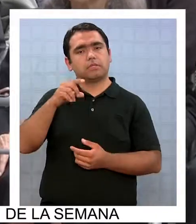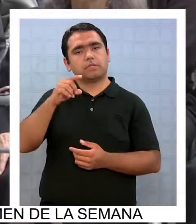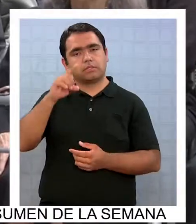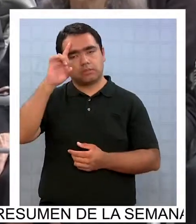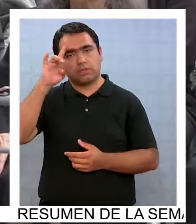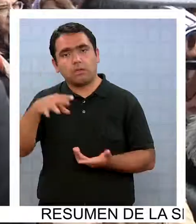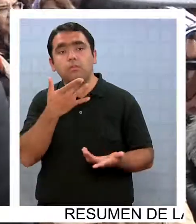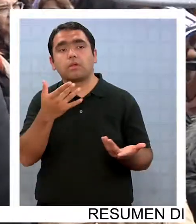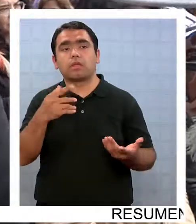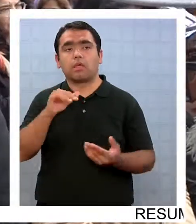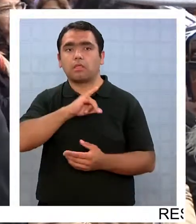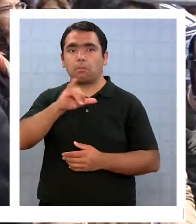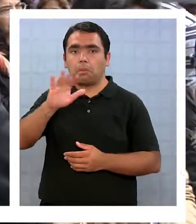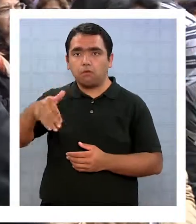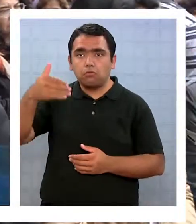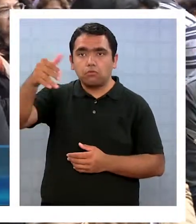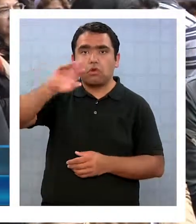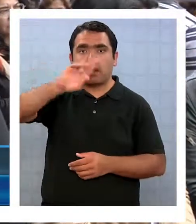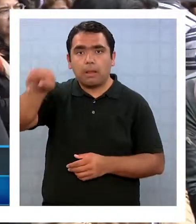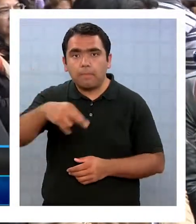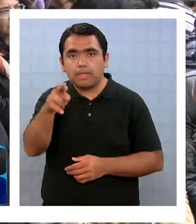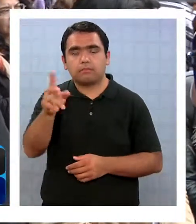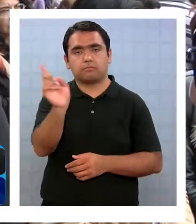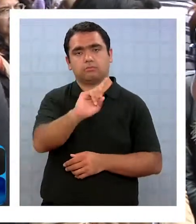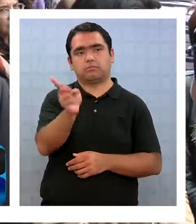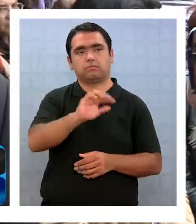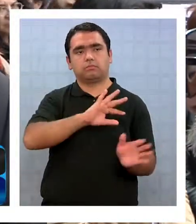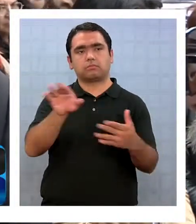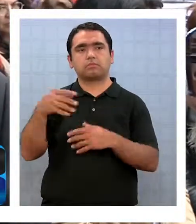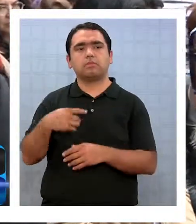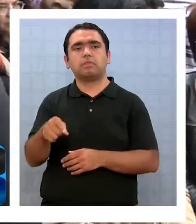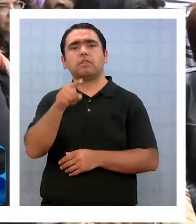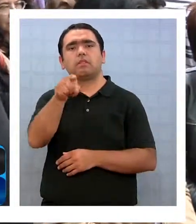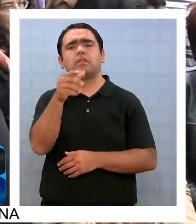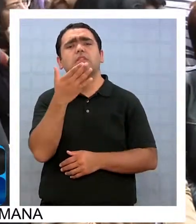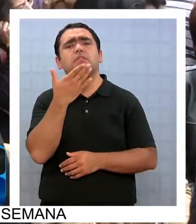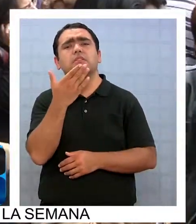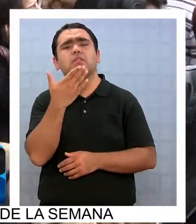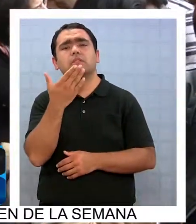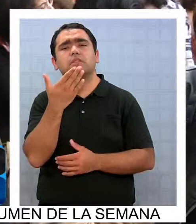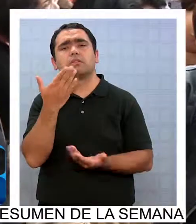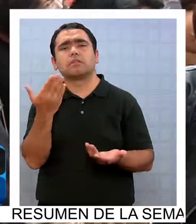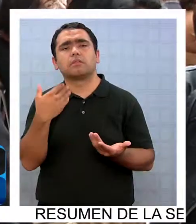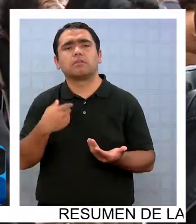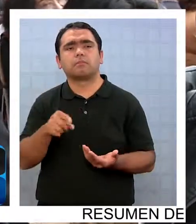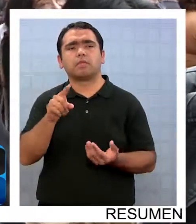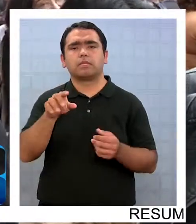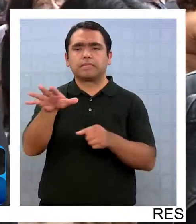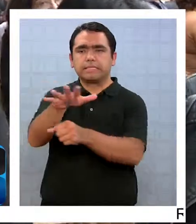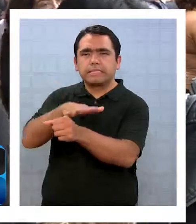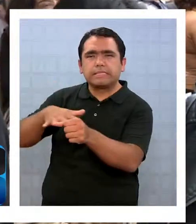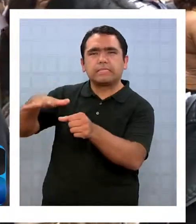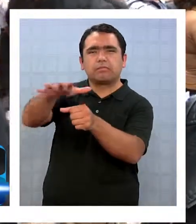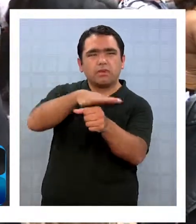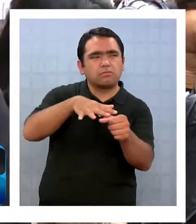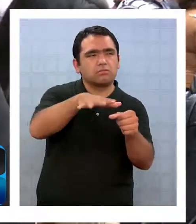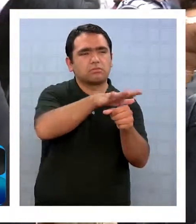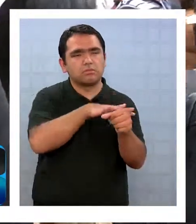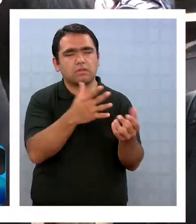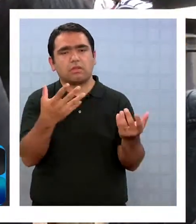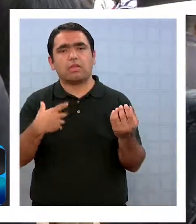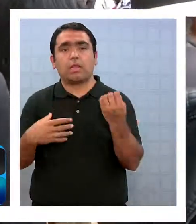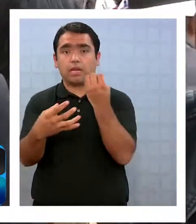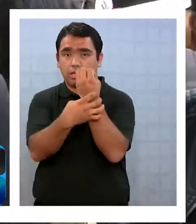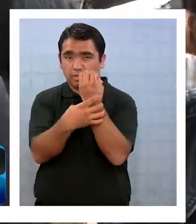Sí, ese es trabajo que nosotros estamos haciendo como gobierno. Ahora, en relación a los hechos aislados que han estado ocurriendo en la última hora, en la región